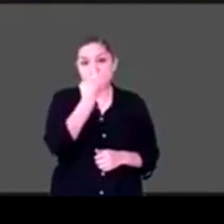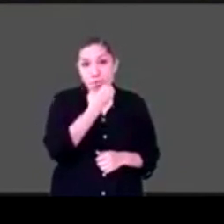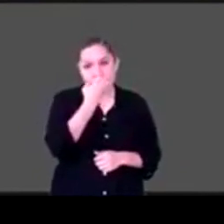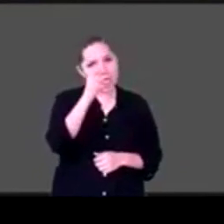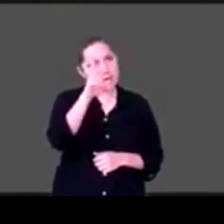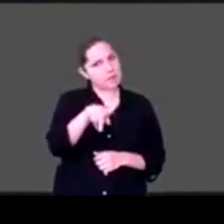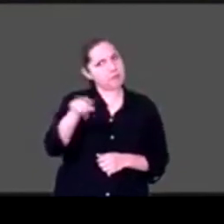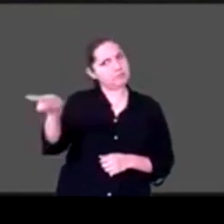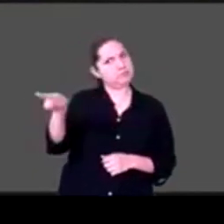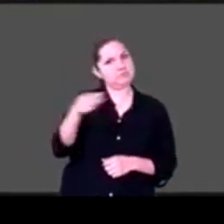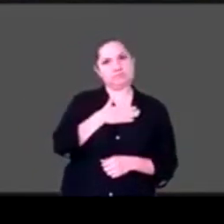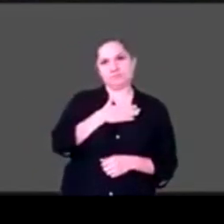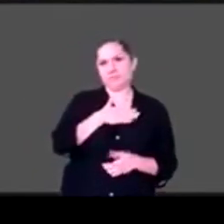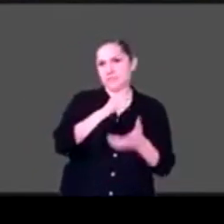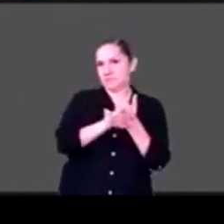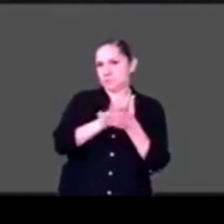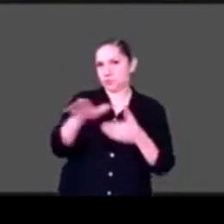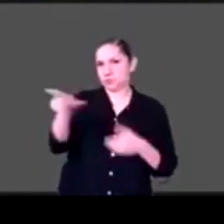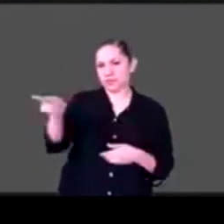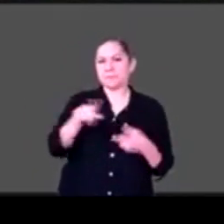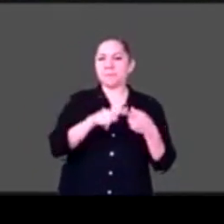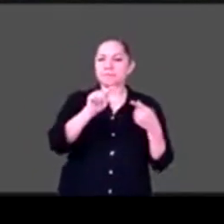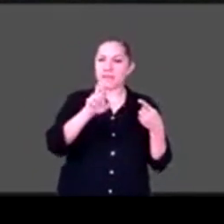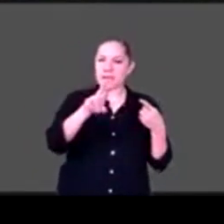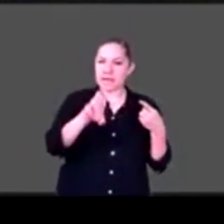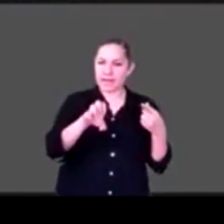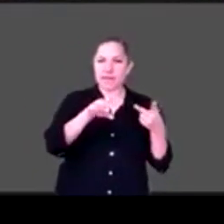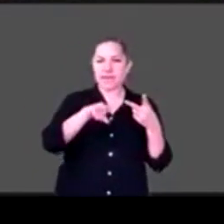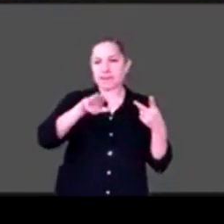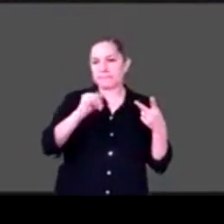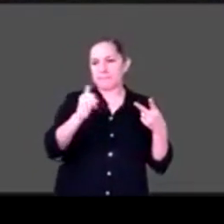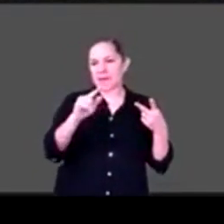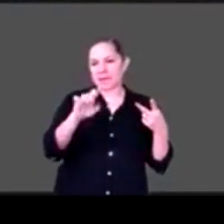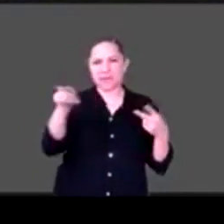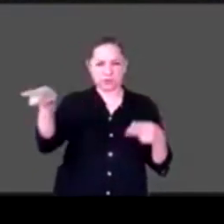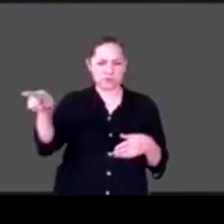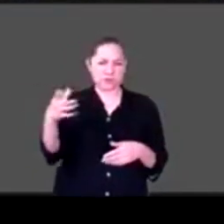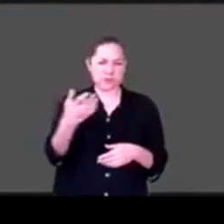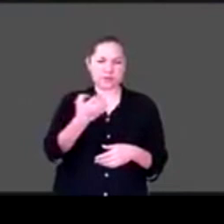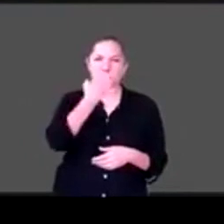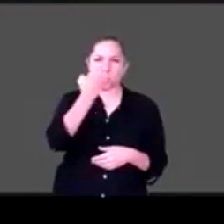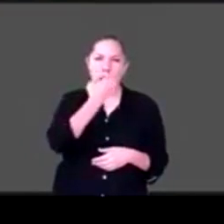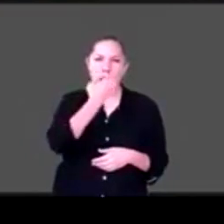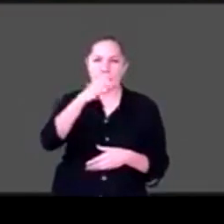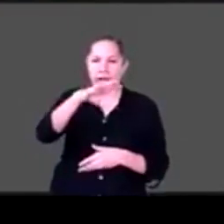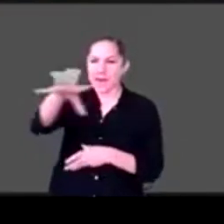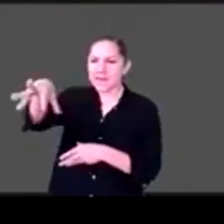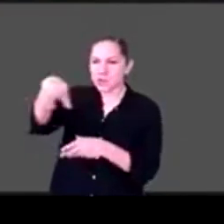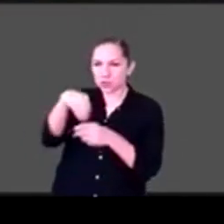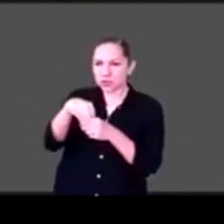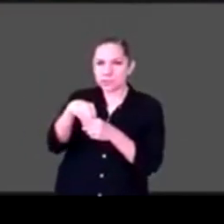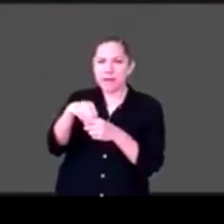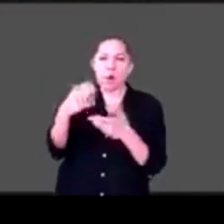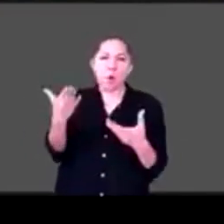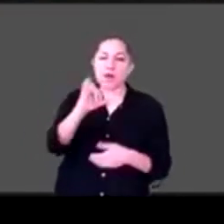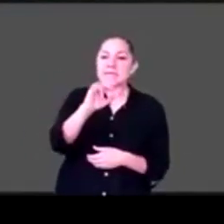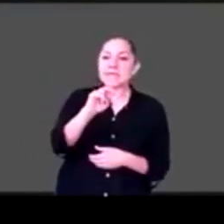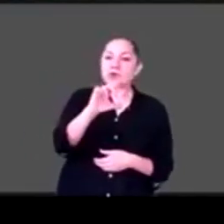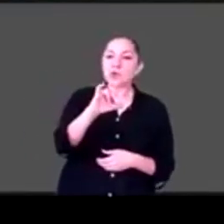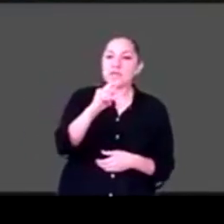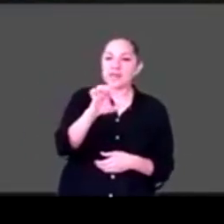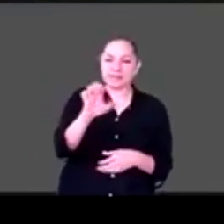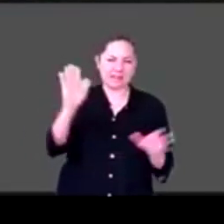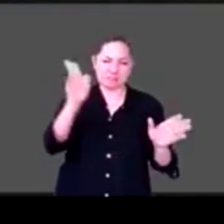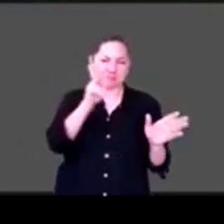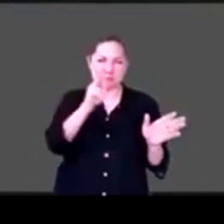Tere y Maite, su hermana, tienen una escuela inclusiva o incluyente como se diga y me parece que yo he aprendido mucho con